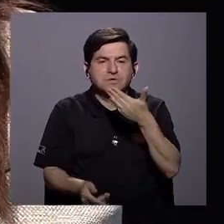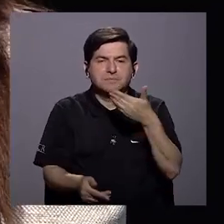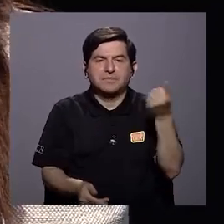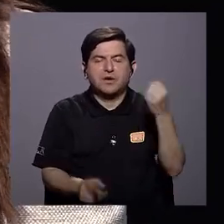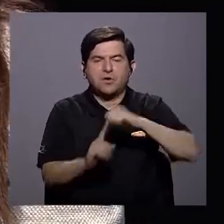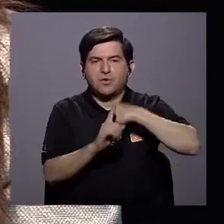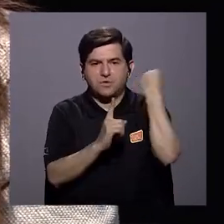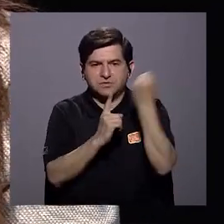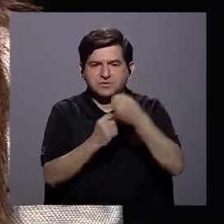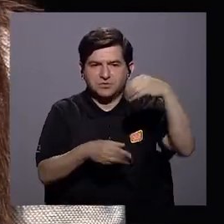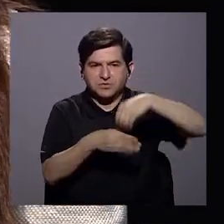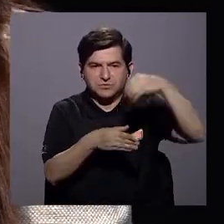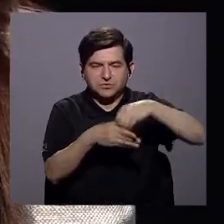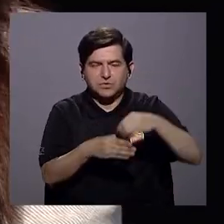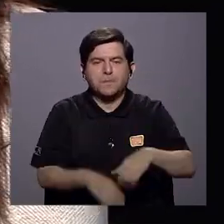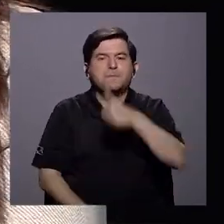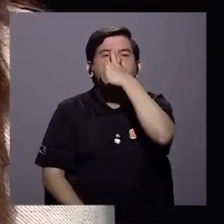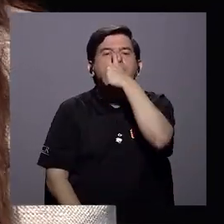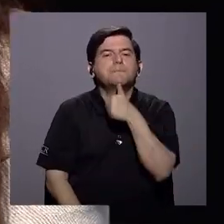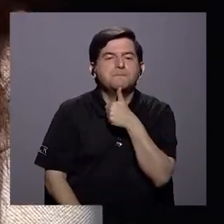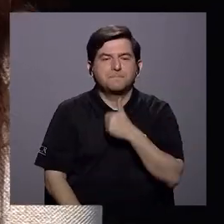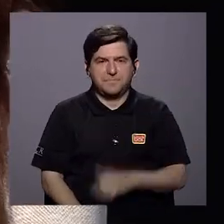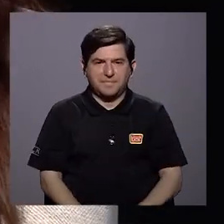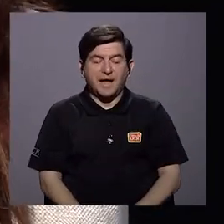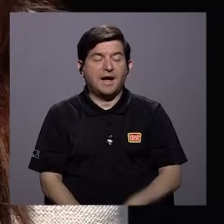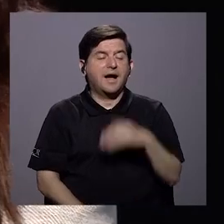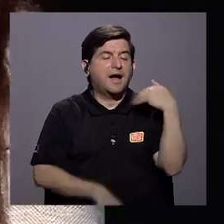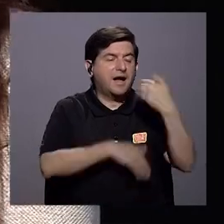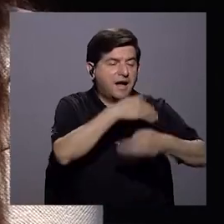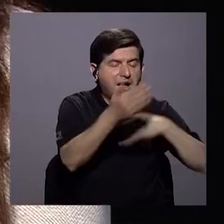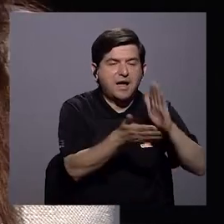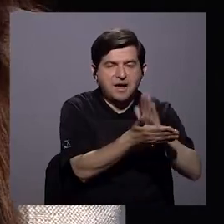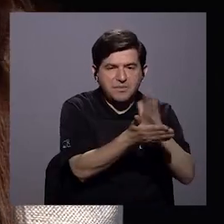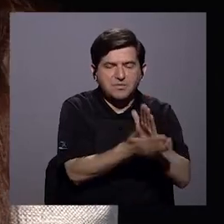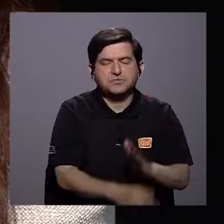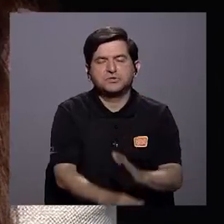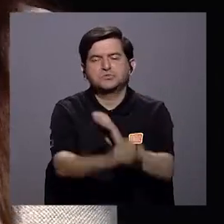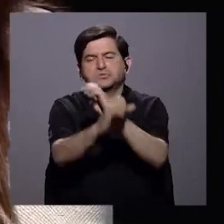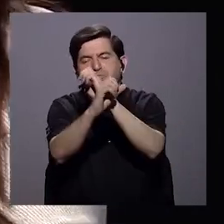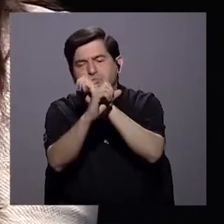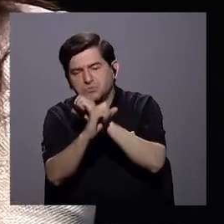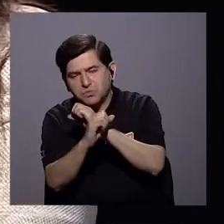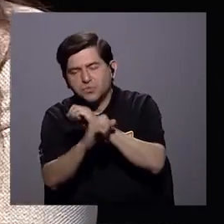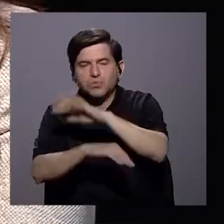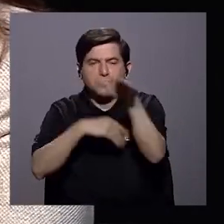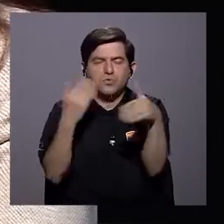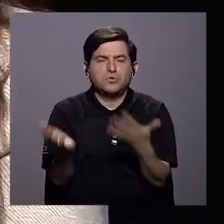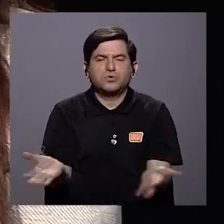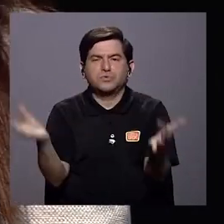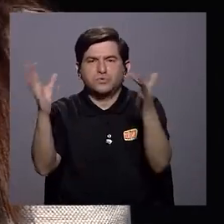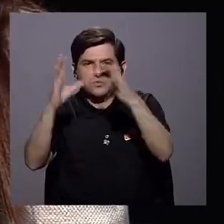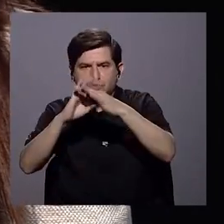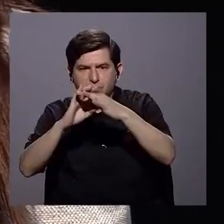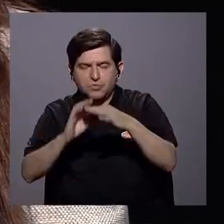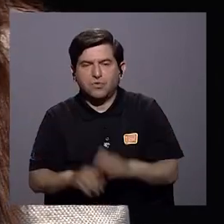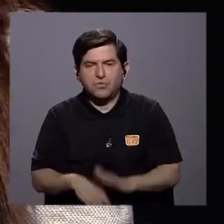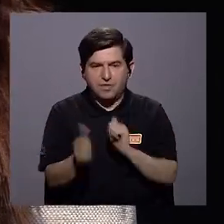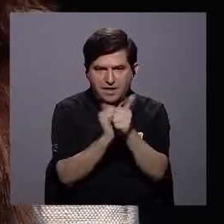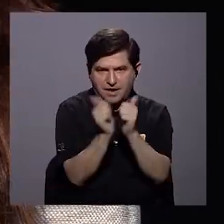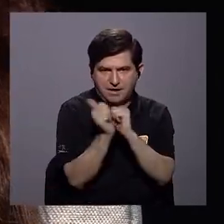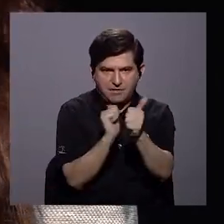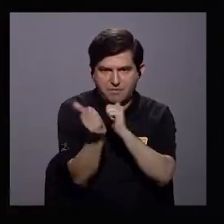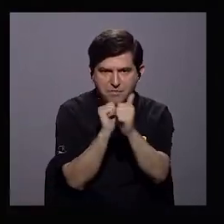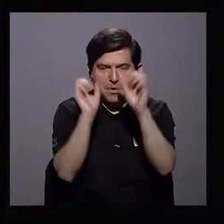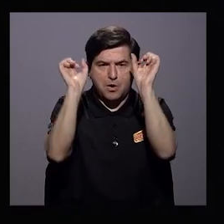condiciones para la inversión privada, de tal manera que desde los trámites, el aseguramiento y por supuesto todo lo relativo al espacio de